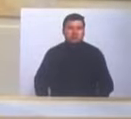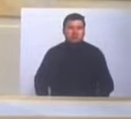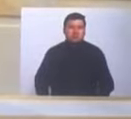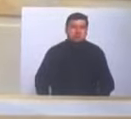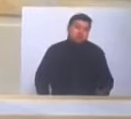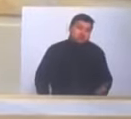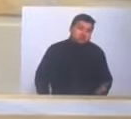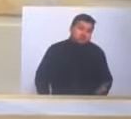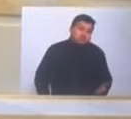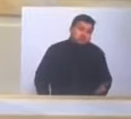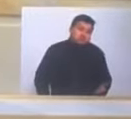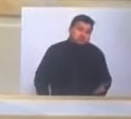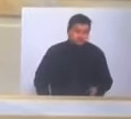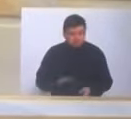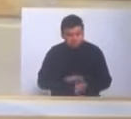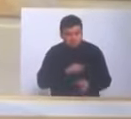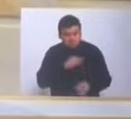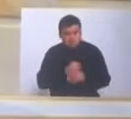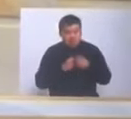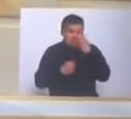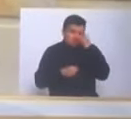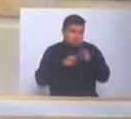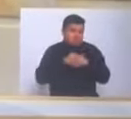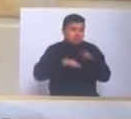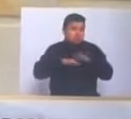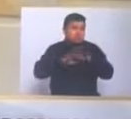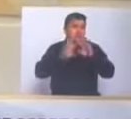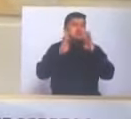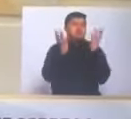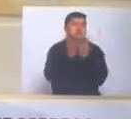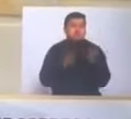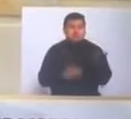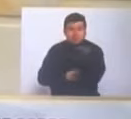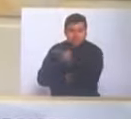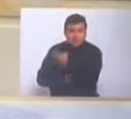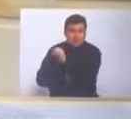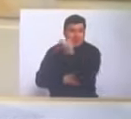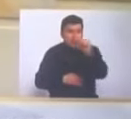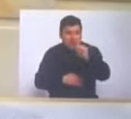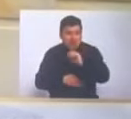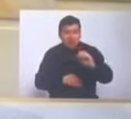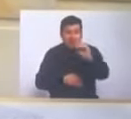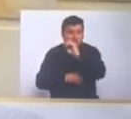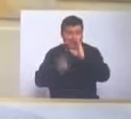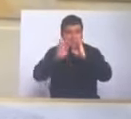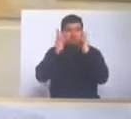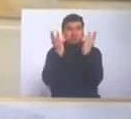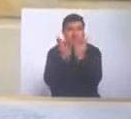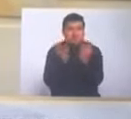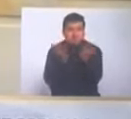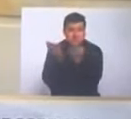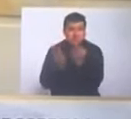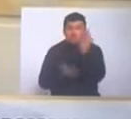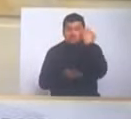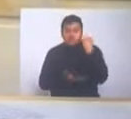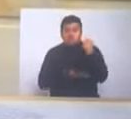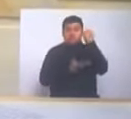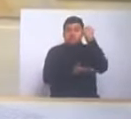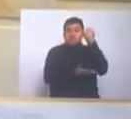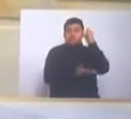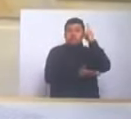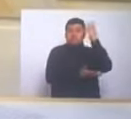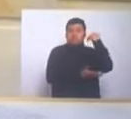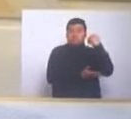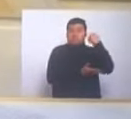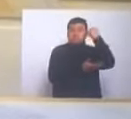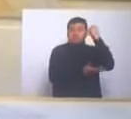y le vamos a seguir sumando preocupaciones aquí señores senadores y senadoras. En el pasado presupuesto general de la